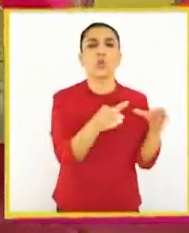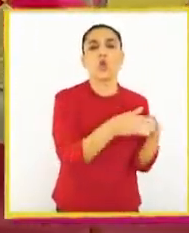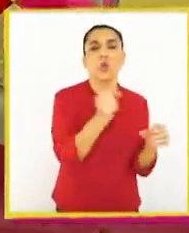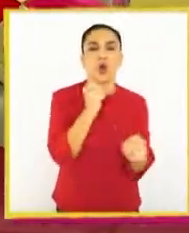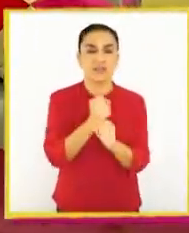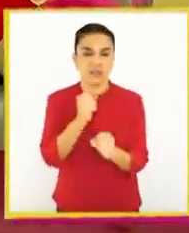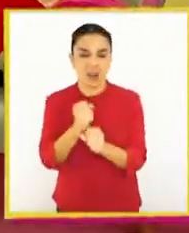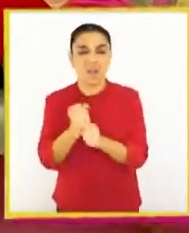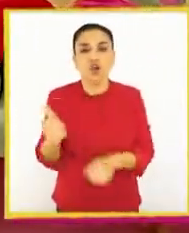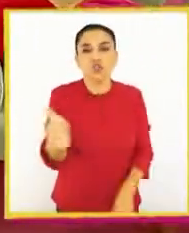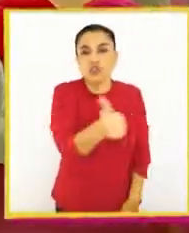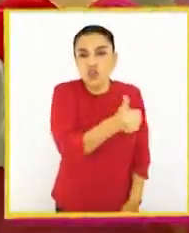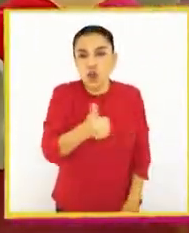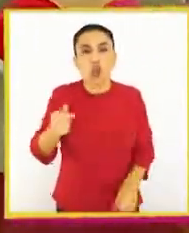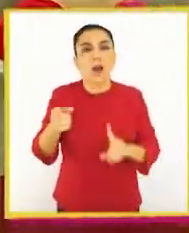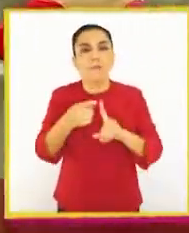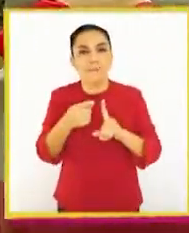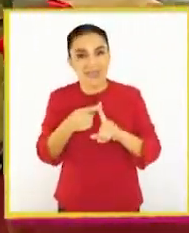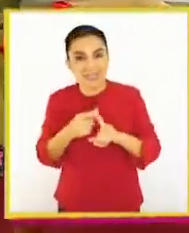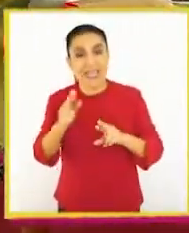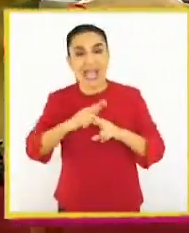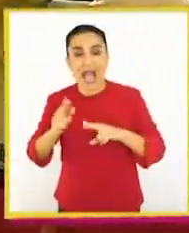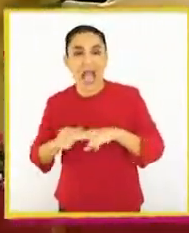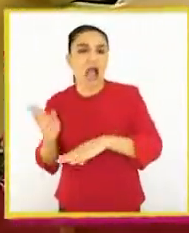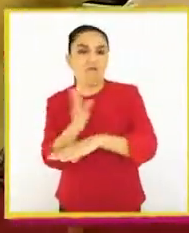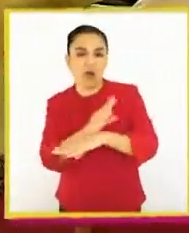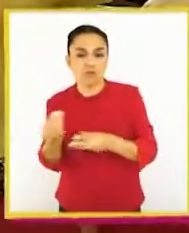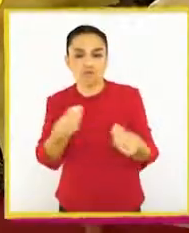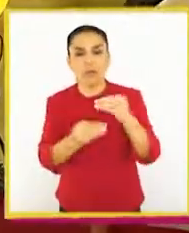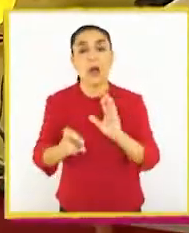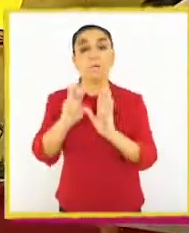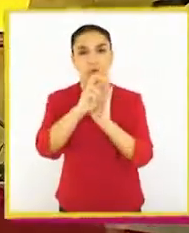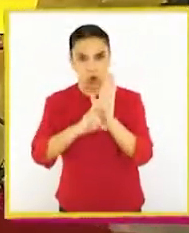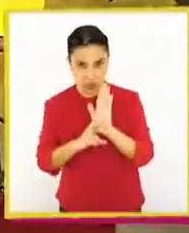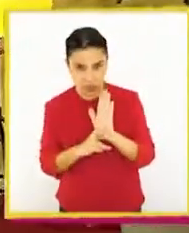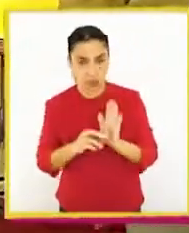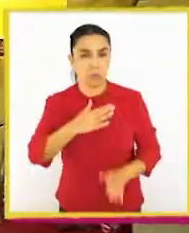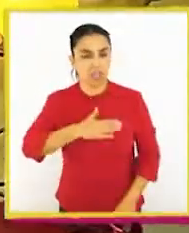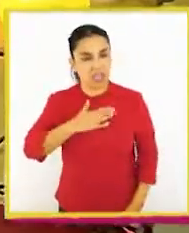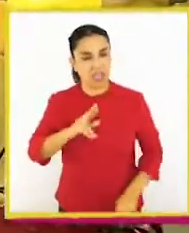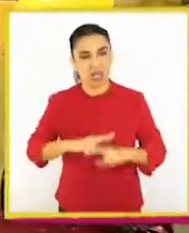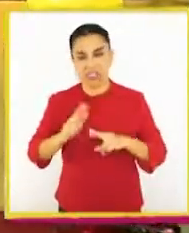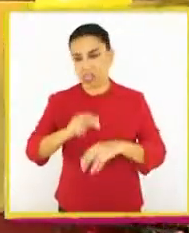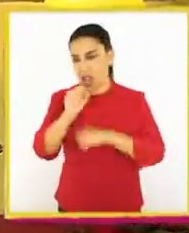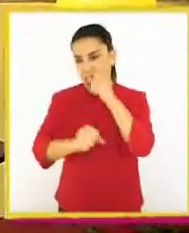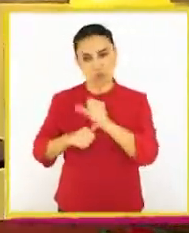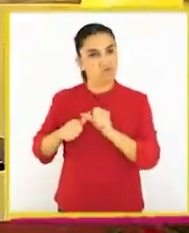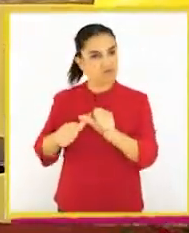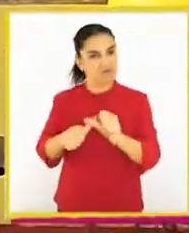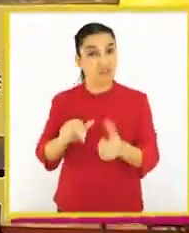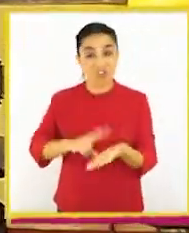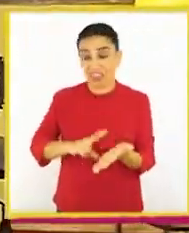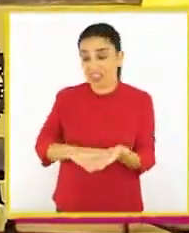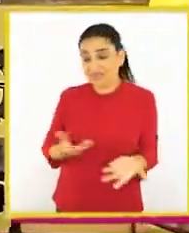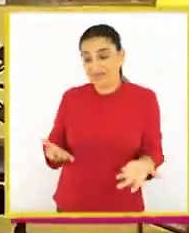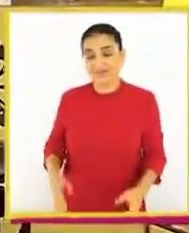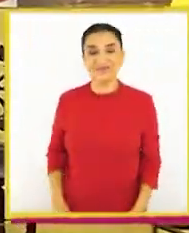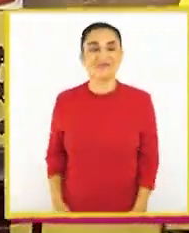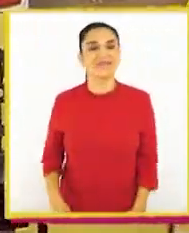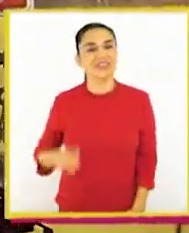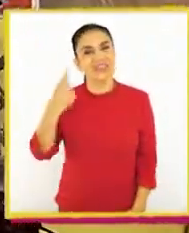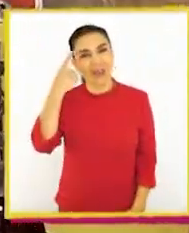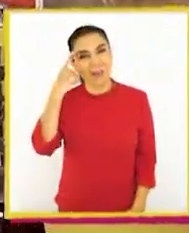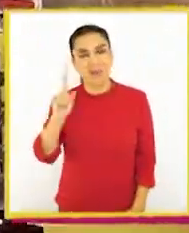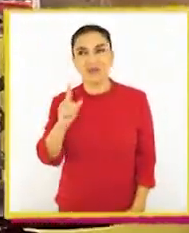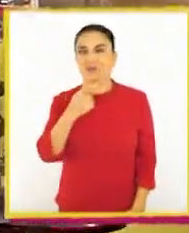para que así todos participen y elaboren las bases y los proyectos que quieren usar para todo el año, ¿cierto? Pero